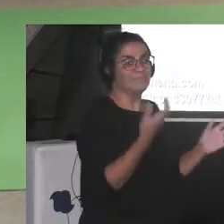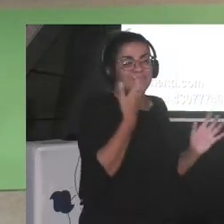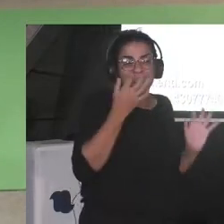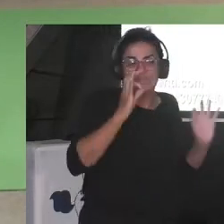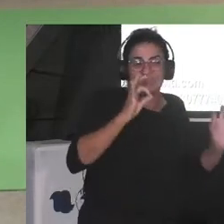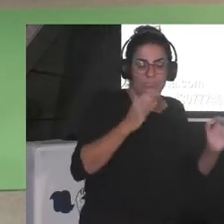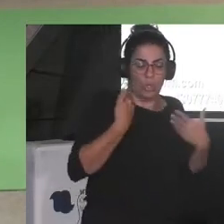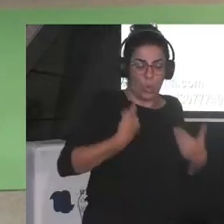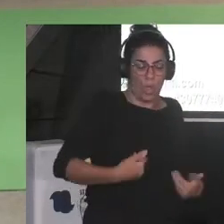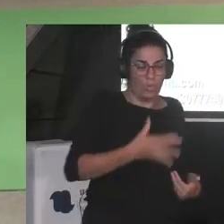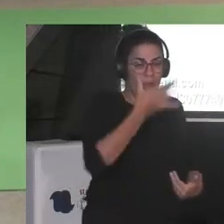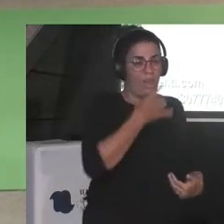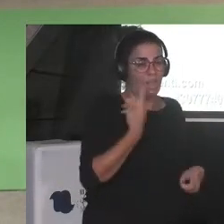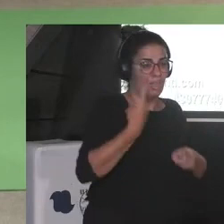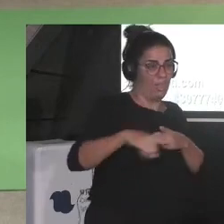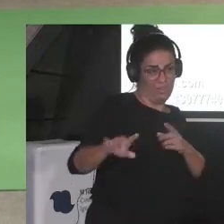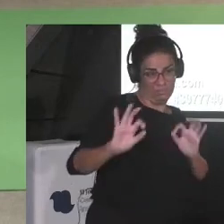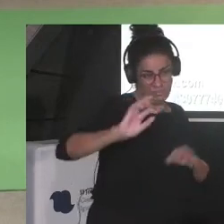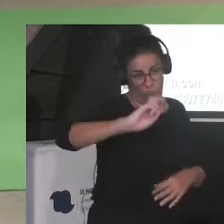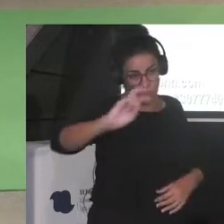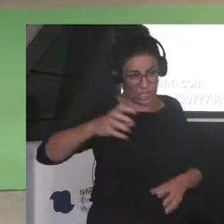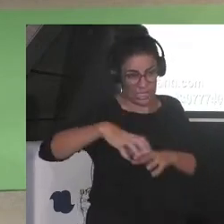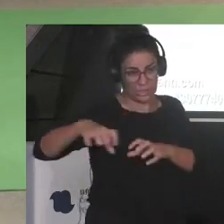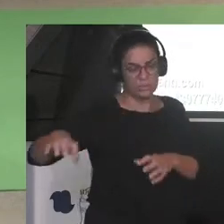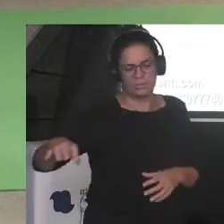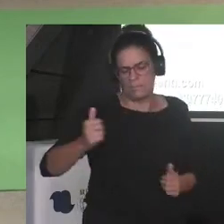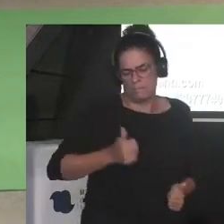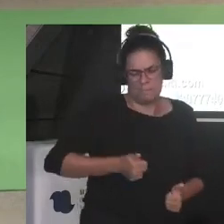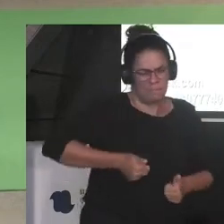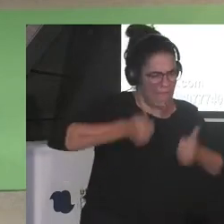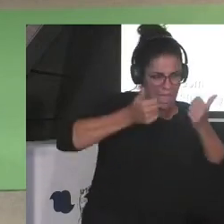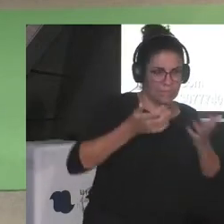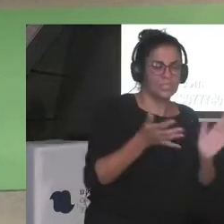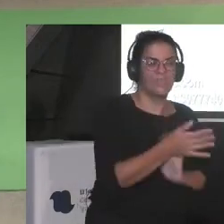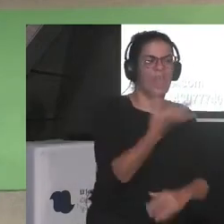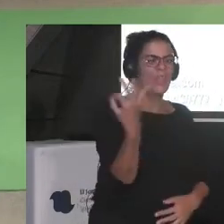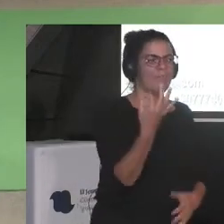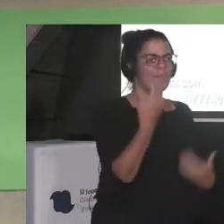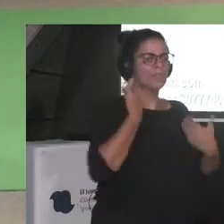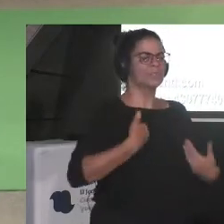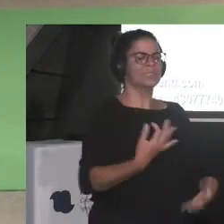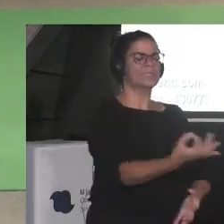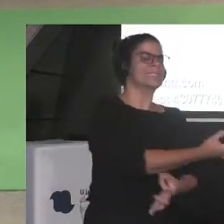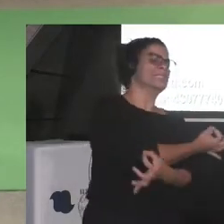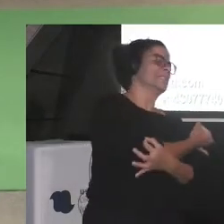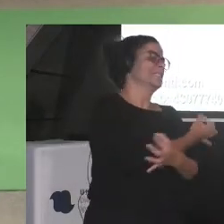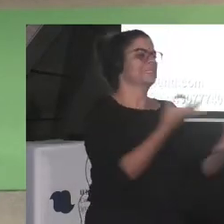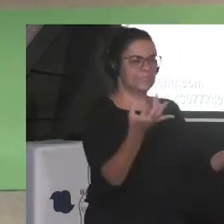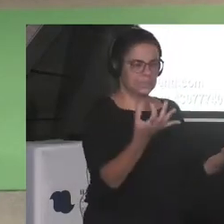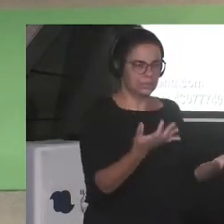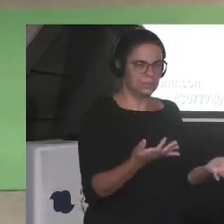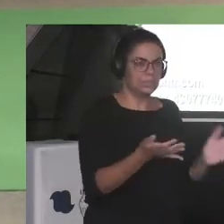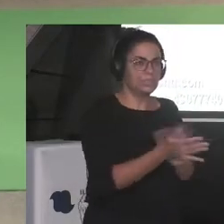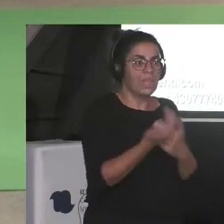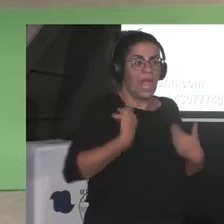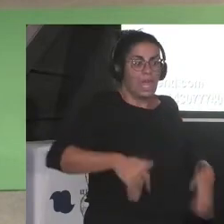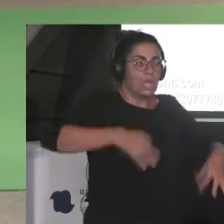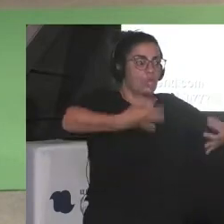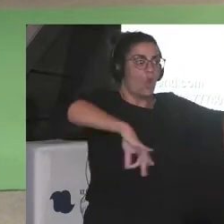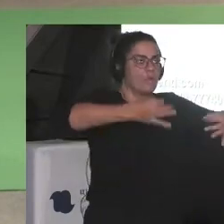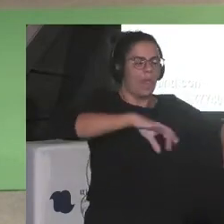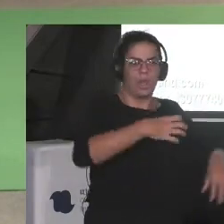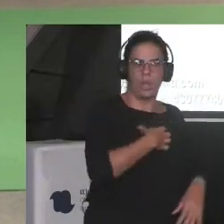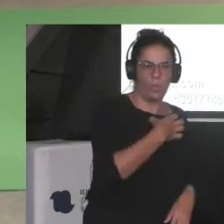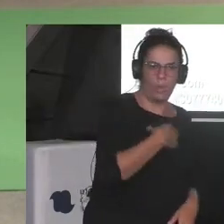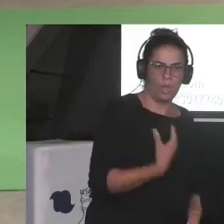racializados aún más es que tenemos que ser excelentes excelentes o sea no podemos ser normales no